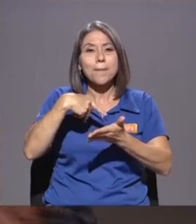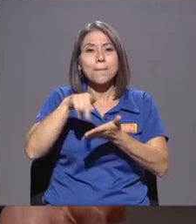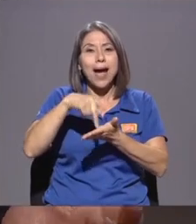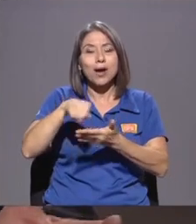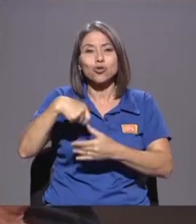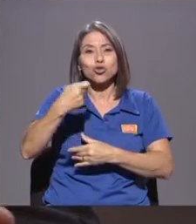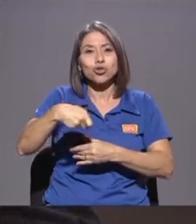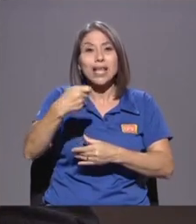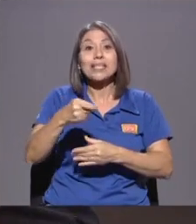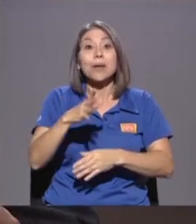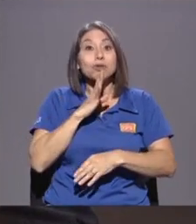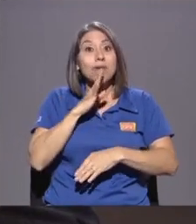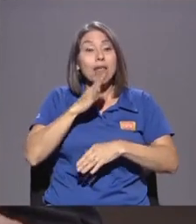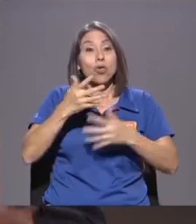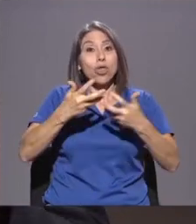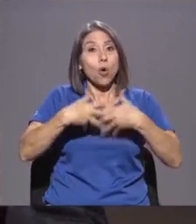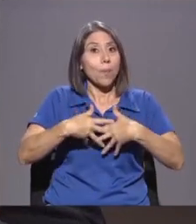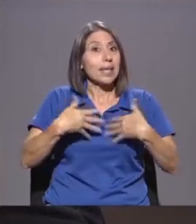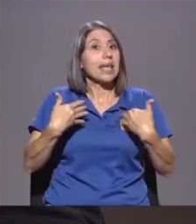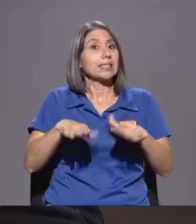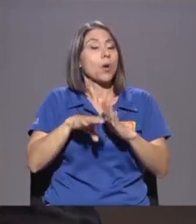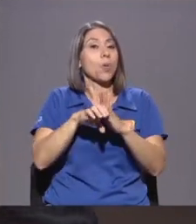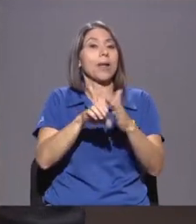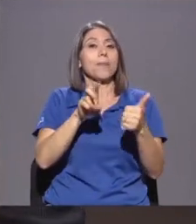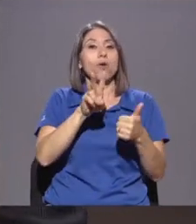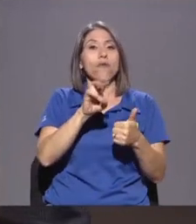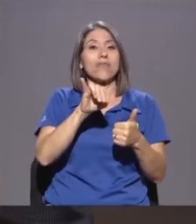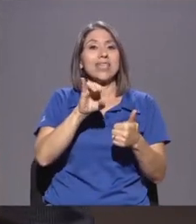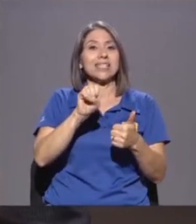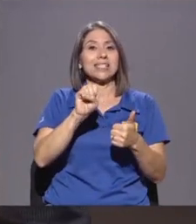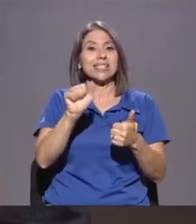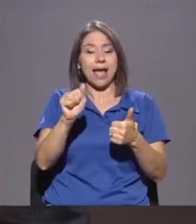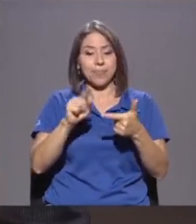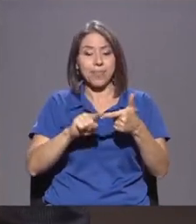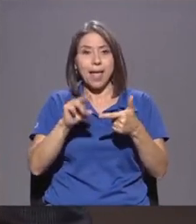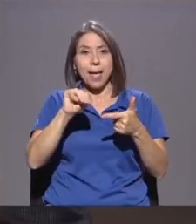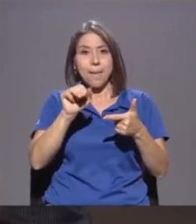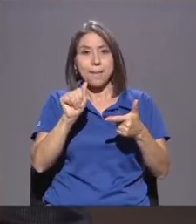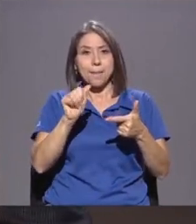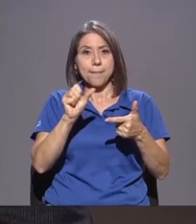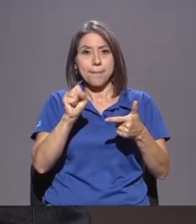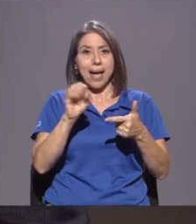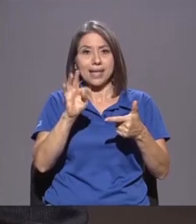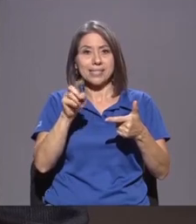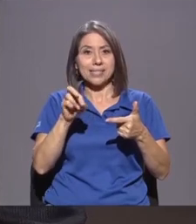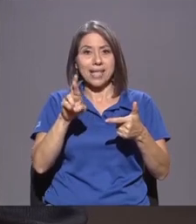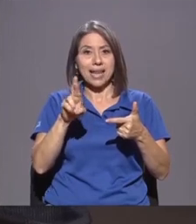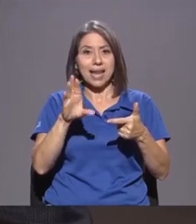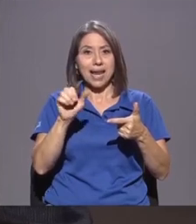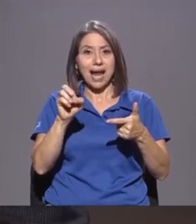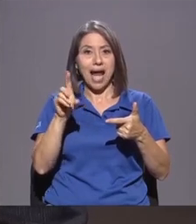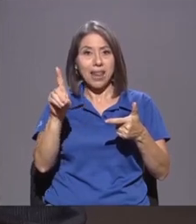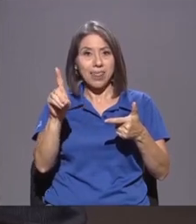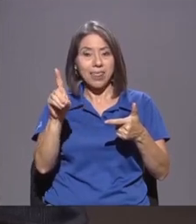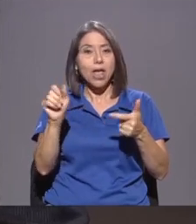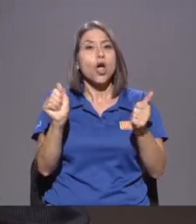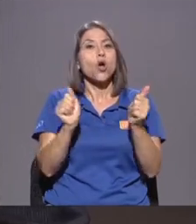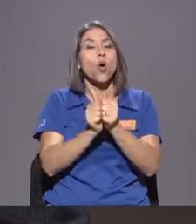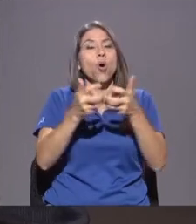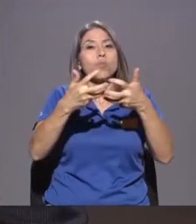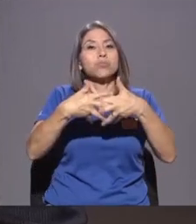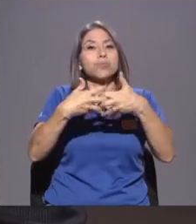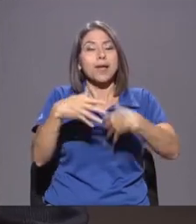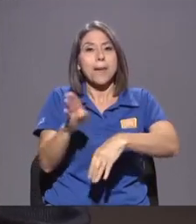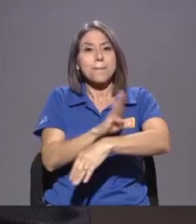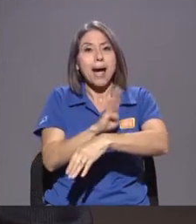compañías Están establecidas Como Visa Y Mastercard Pasando por Una cantidad importante De firmas De banca de inversión